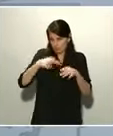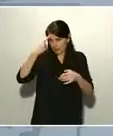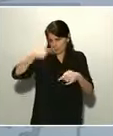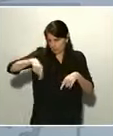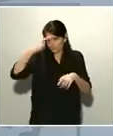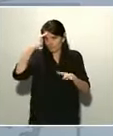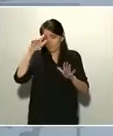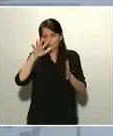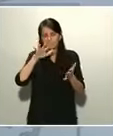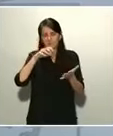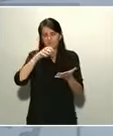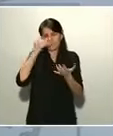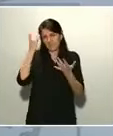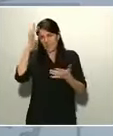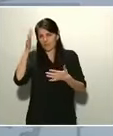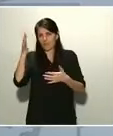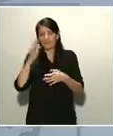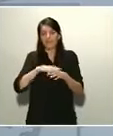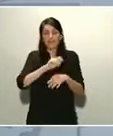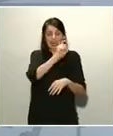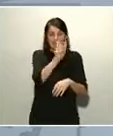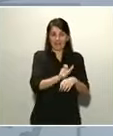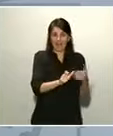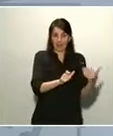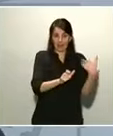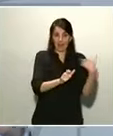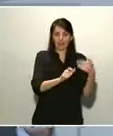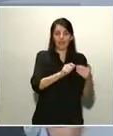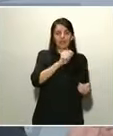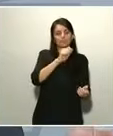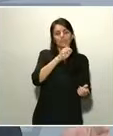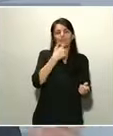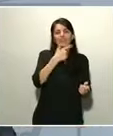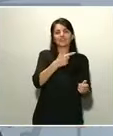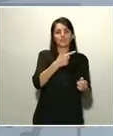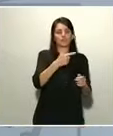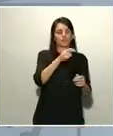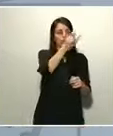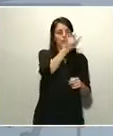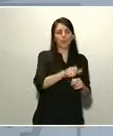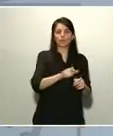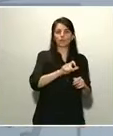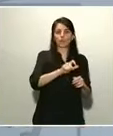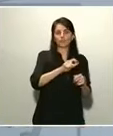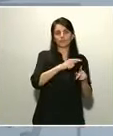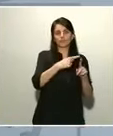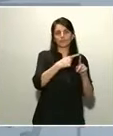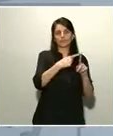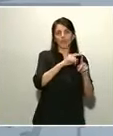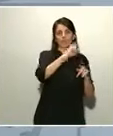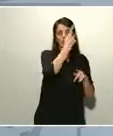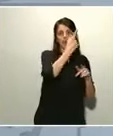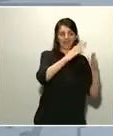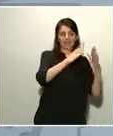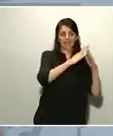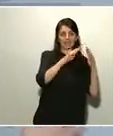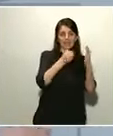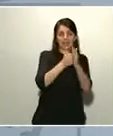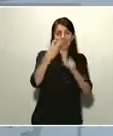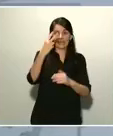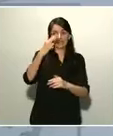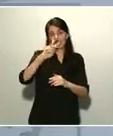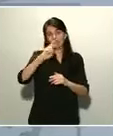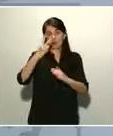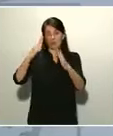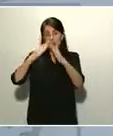que Italia acaba de decretar que no se va a poder mover un italiano desde la primera residencia a la segunda residencia. Nosotros eso ya lo aprobamos hace una